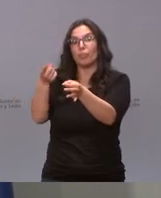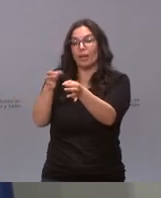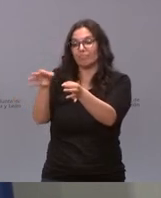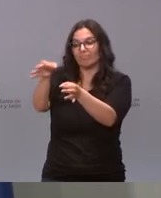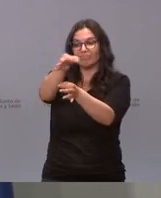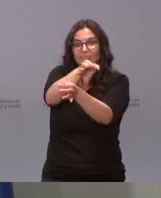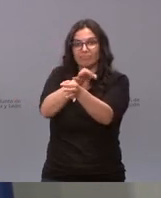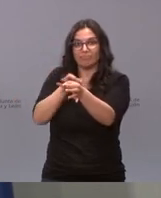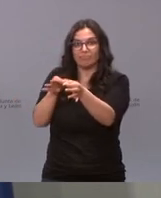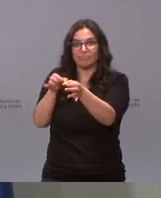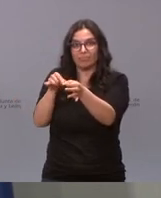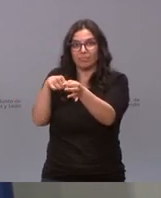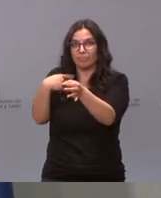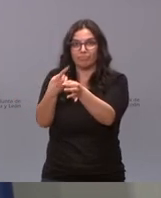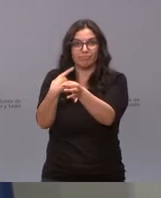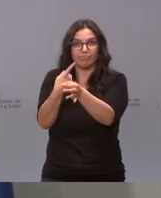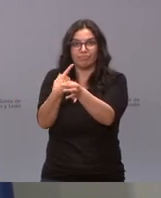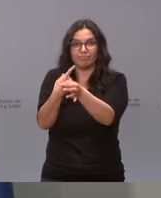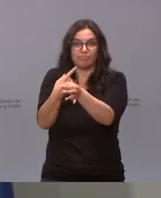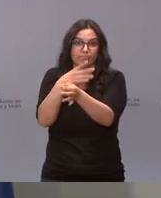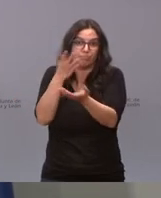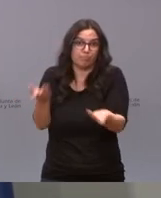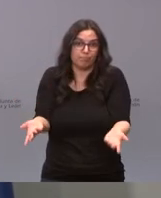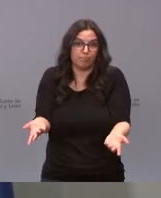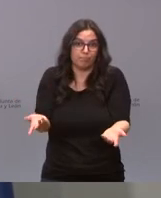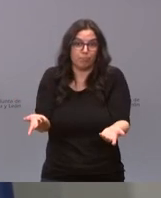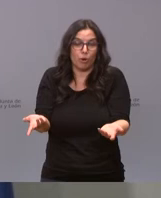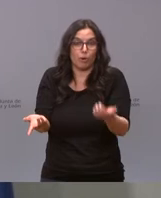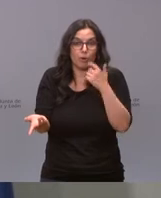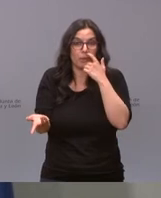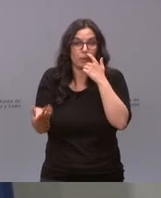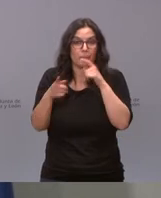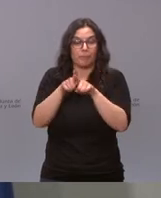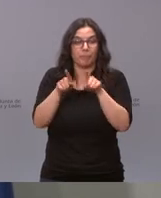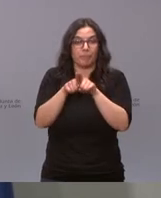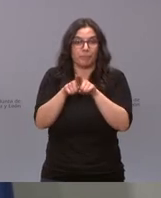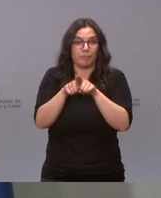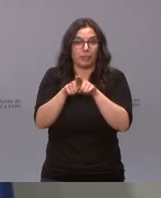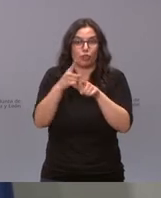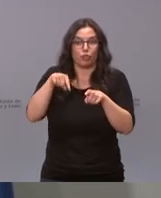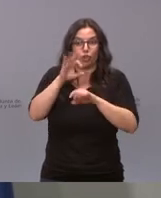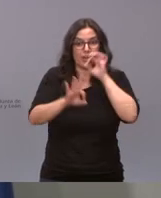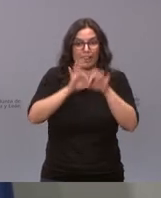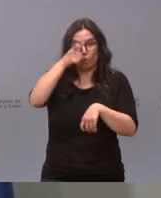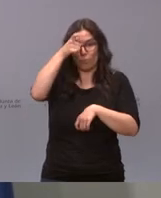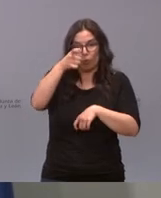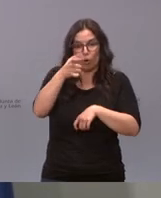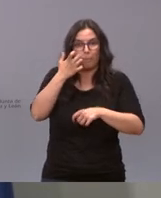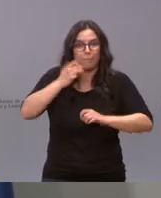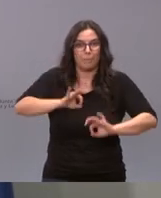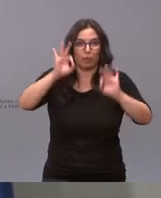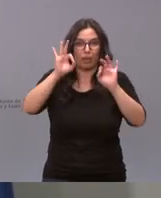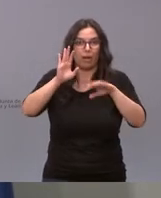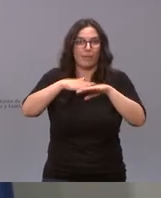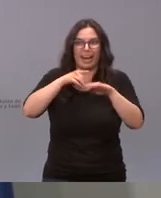alrededor que tienen que entrar y salir de Burgos porque nosotros tenemos una distribución muy peculiar para hacer miles